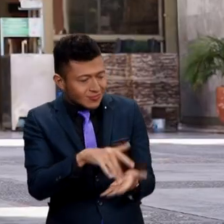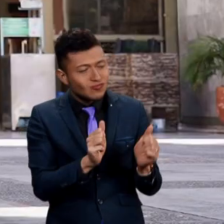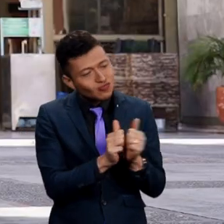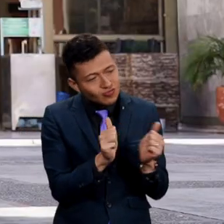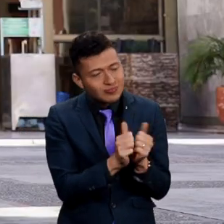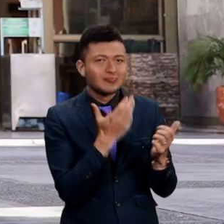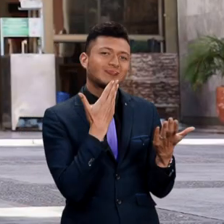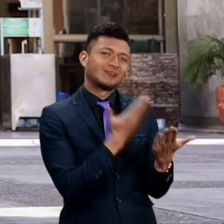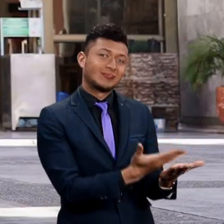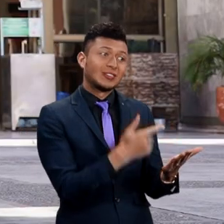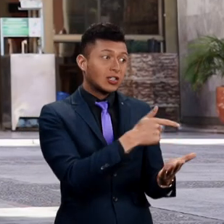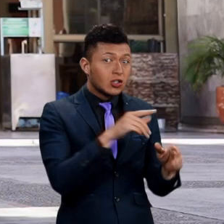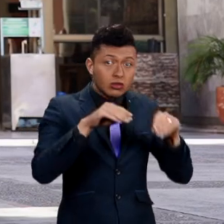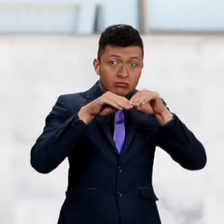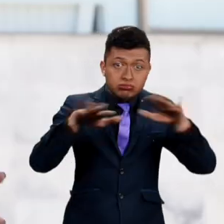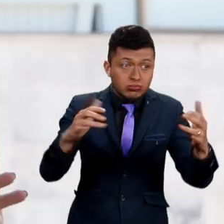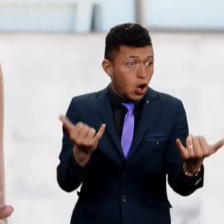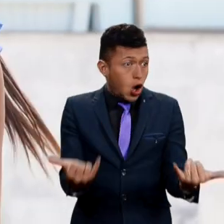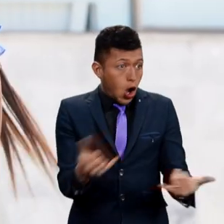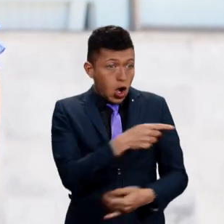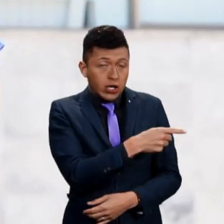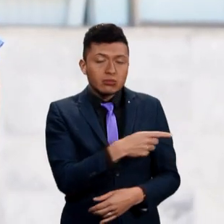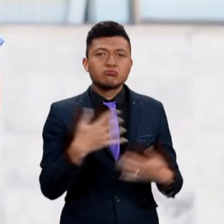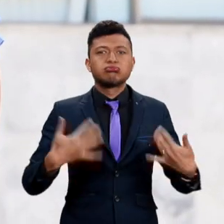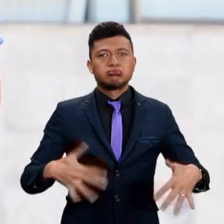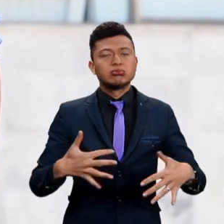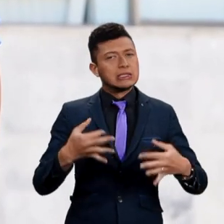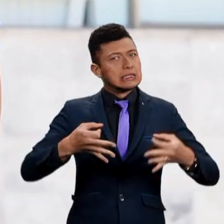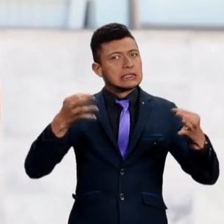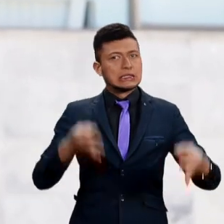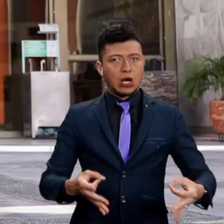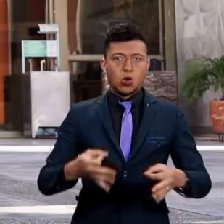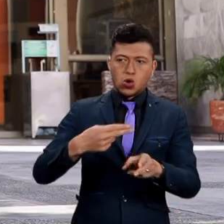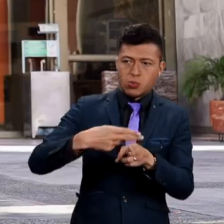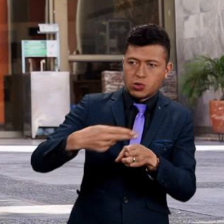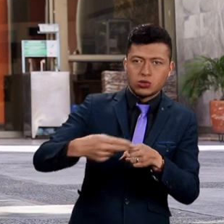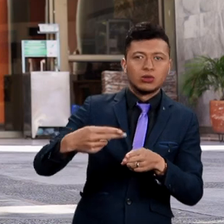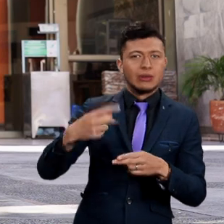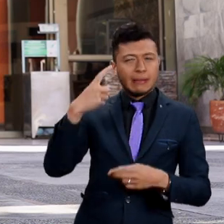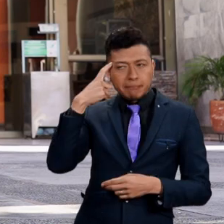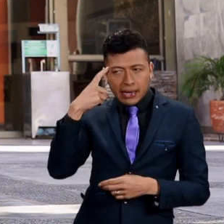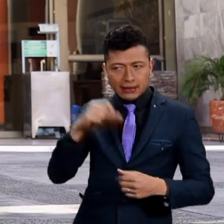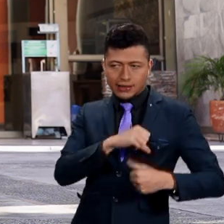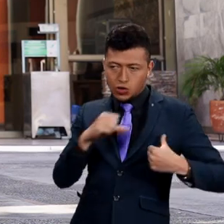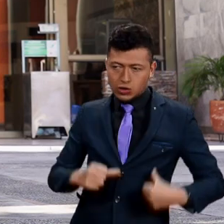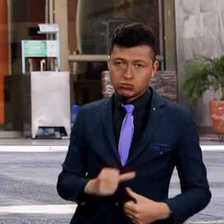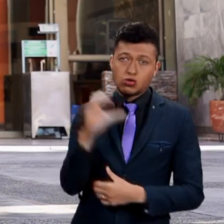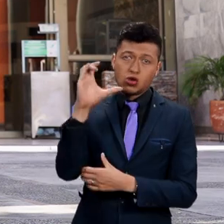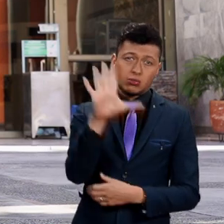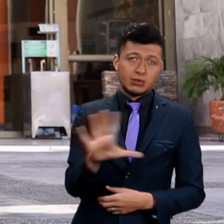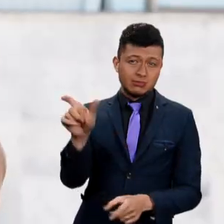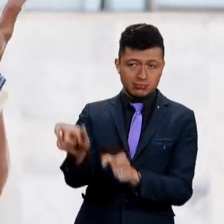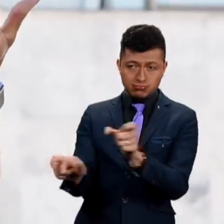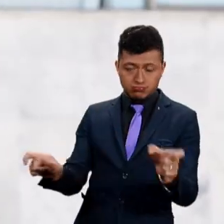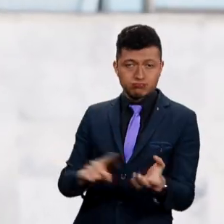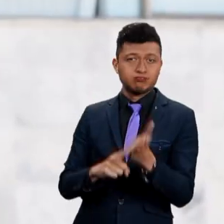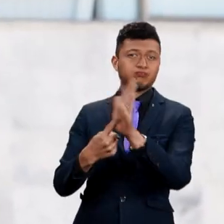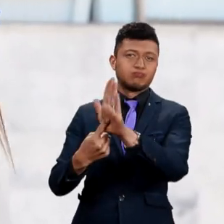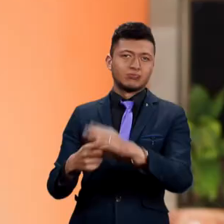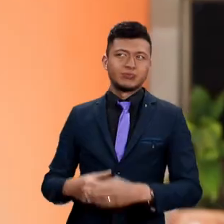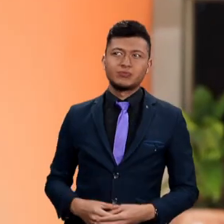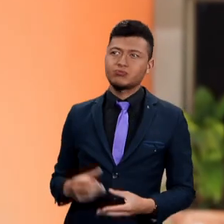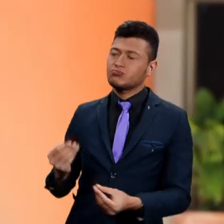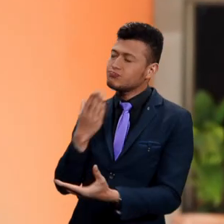este espacio y porque este mensaje que nos estás dando el día de hoy seguramente va a llegar a la mente y los corazones de muchos